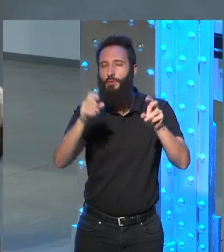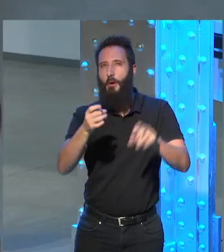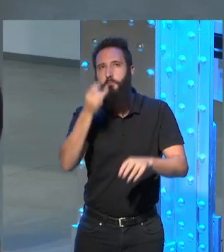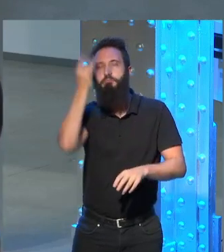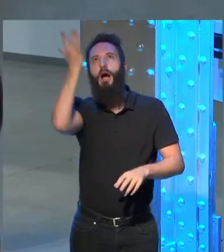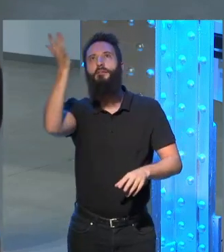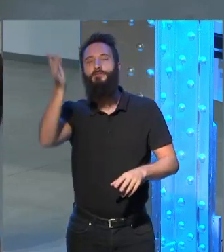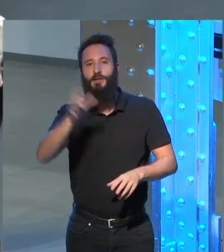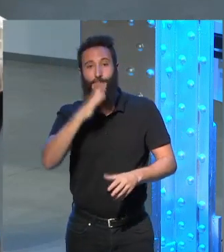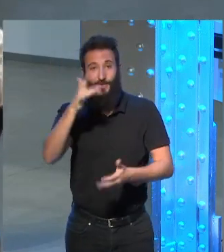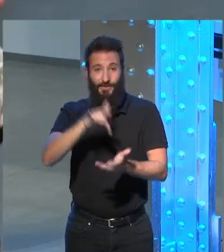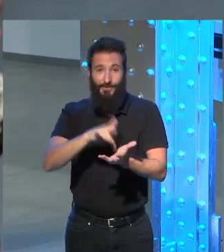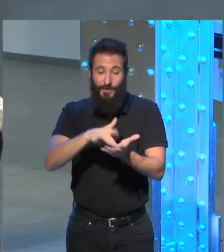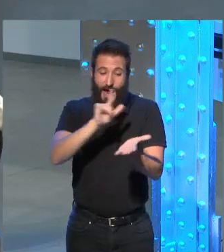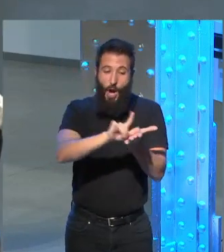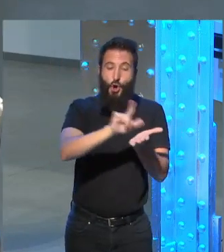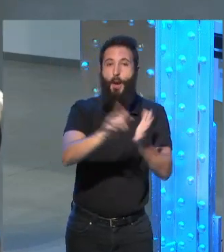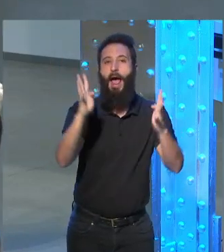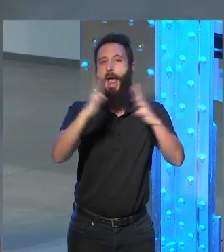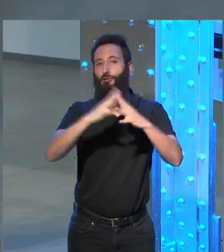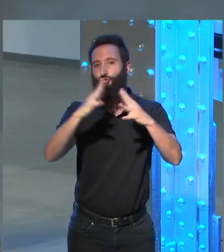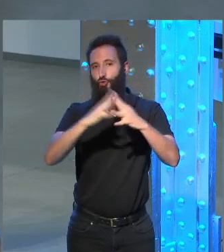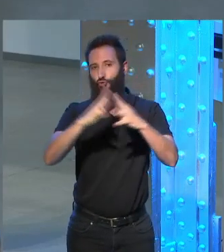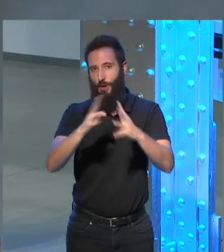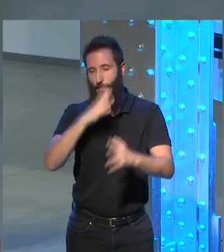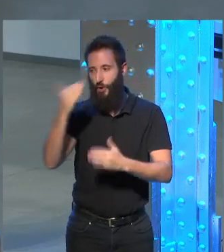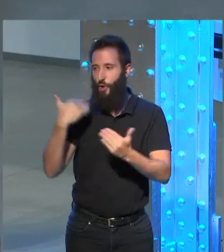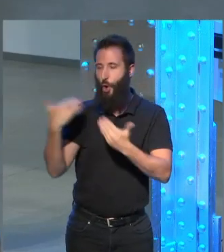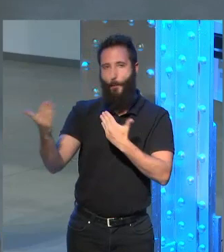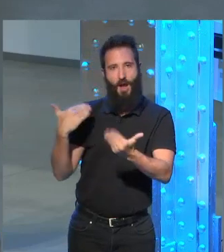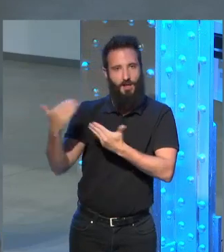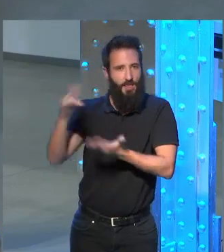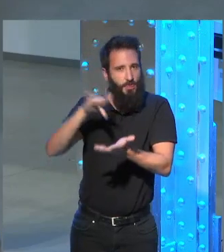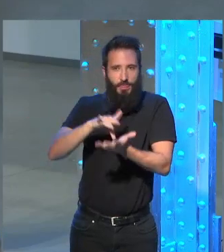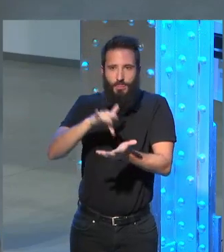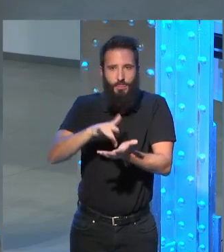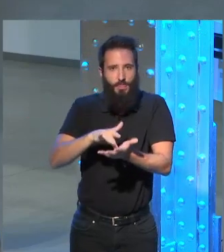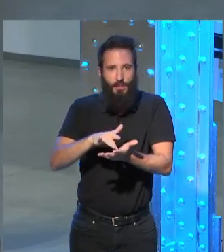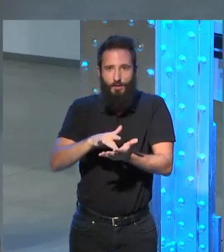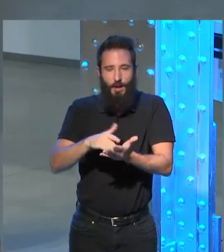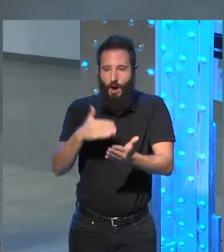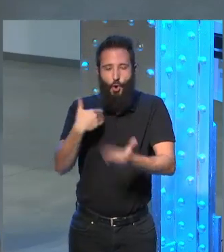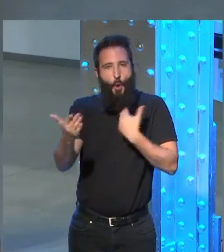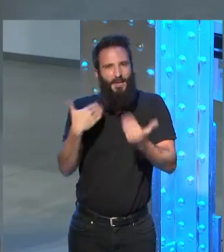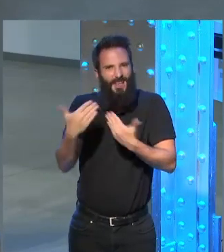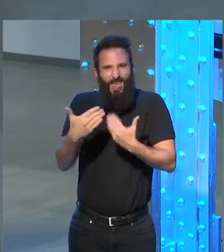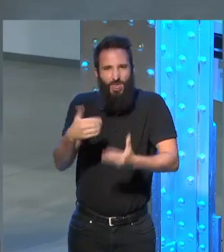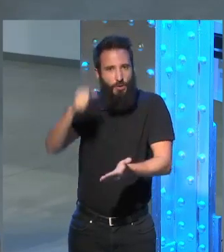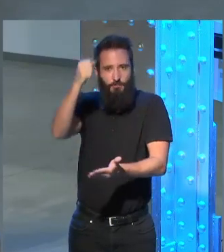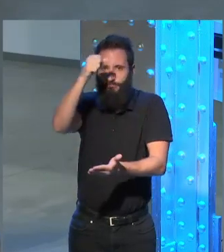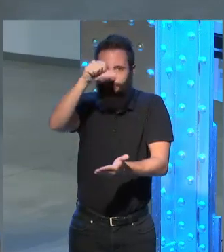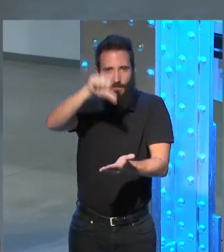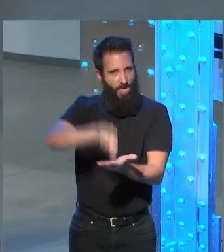darle a la novela esa estructura de una conversación como una columna central una conversación que aparece y